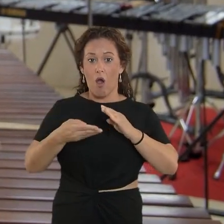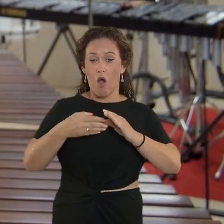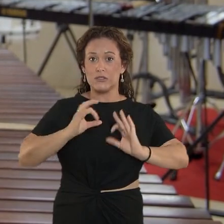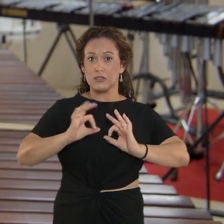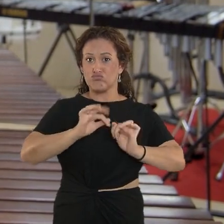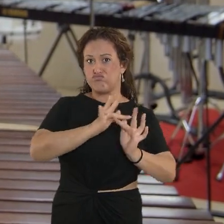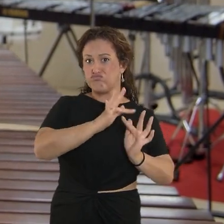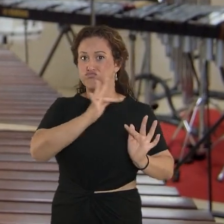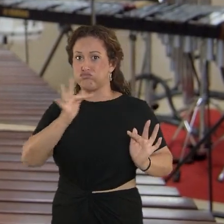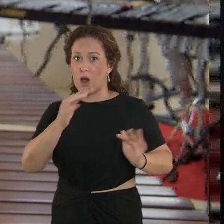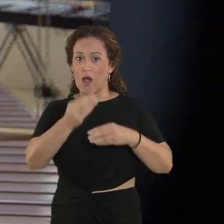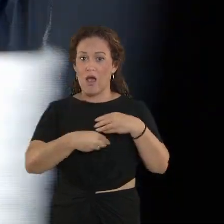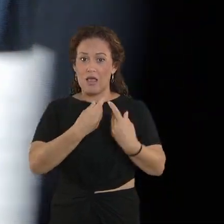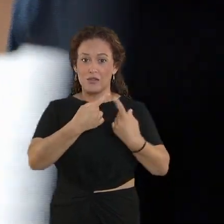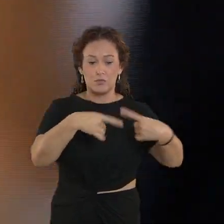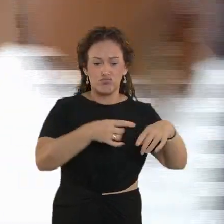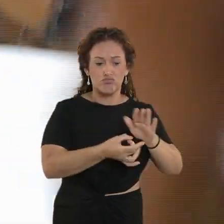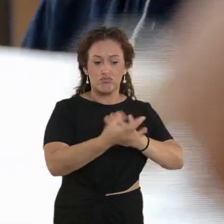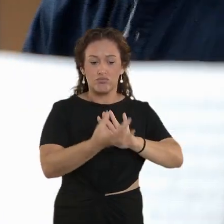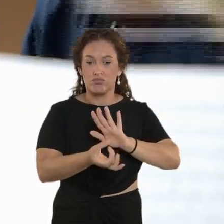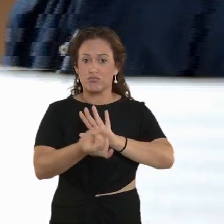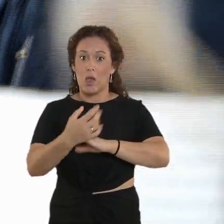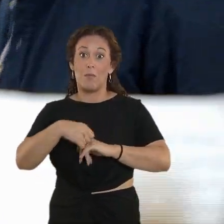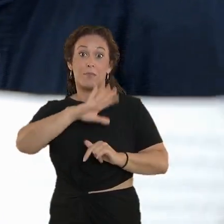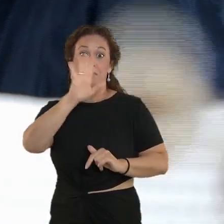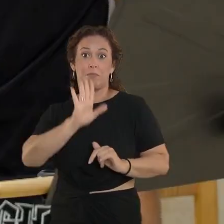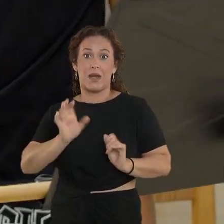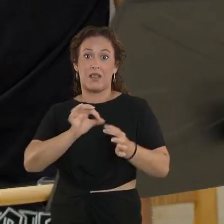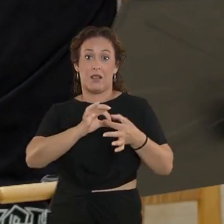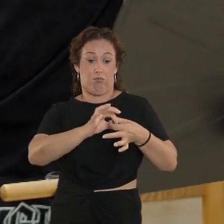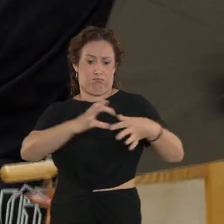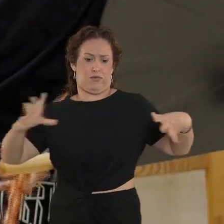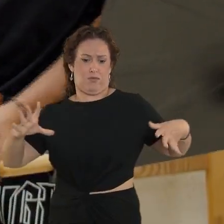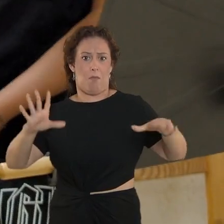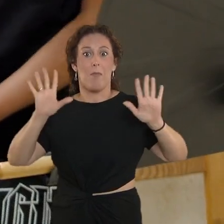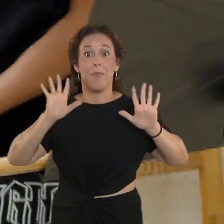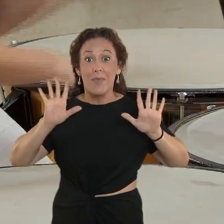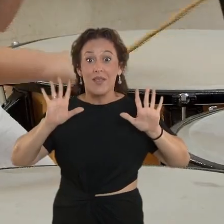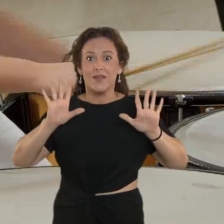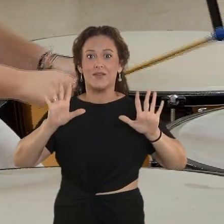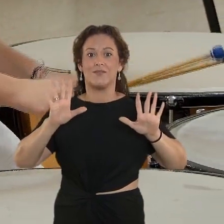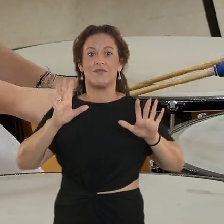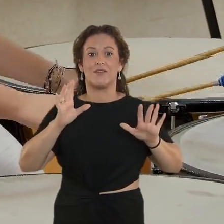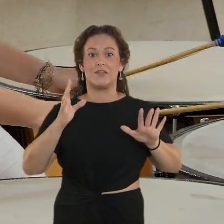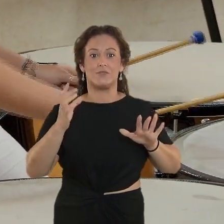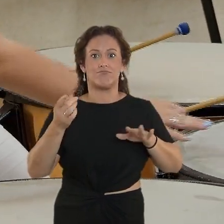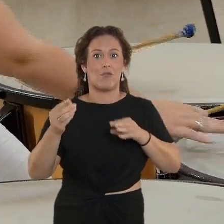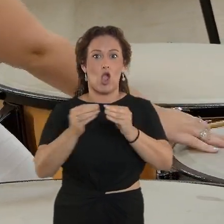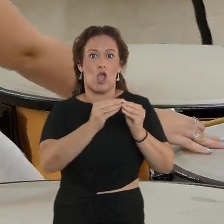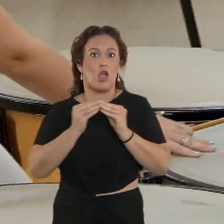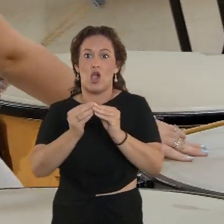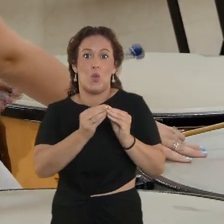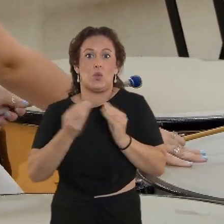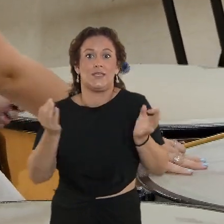y que nos van a llevar por composiciones aparentemente muy alejadas, pero que tienen en común